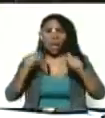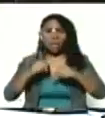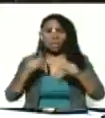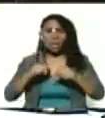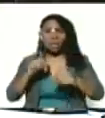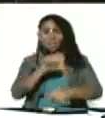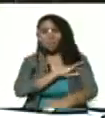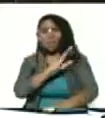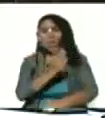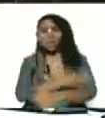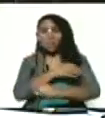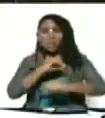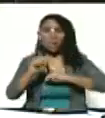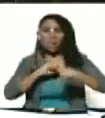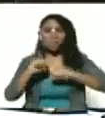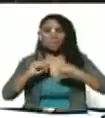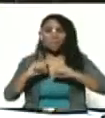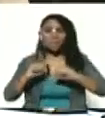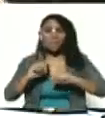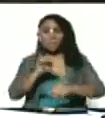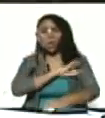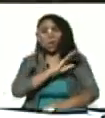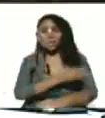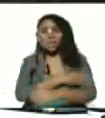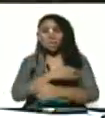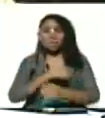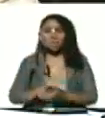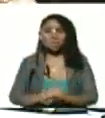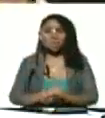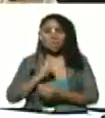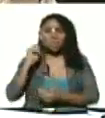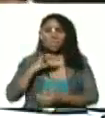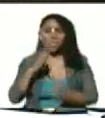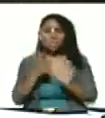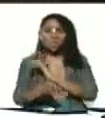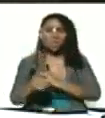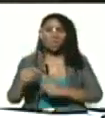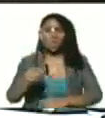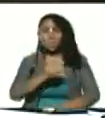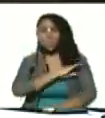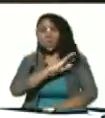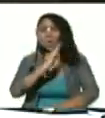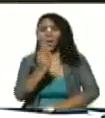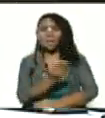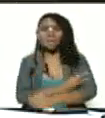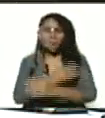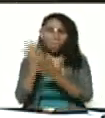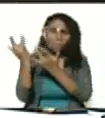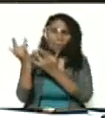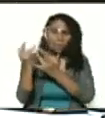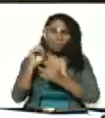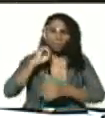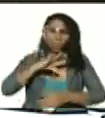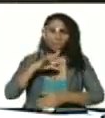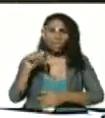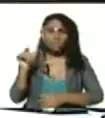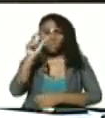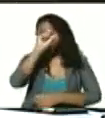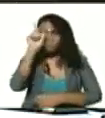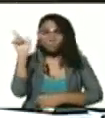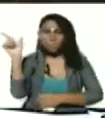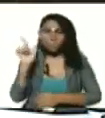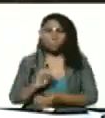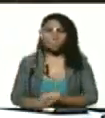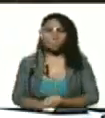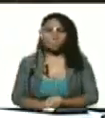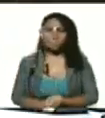poderoso movimiento en esta poderosa fuerza histórica en esta poderosa esperanza histórica que es el Partido Socialista Unido